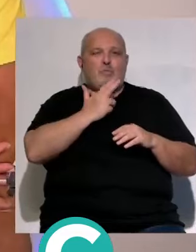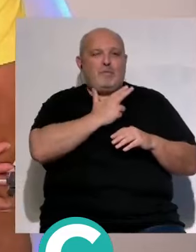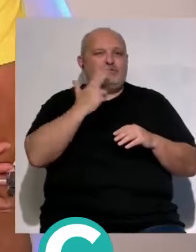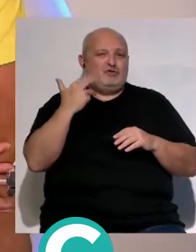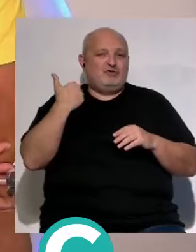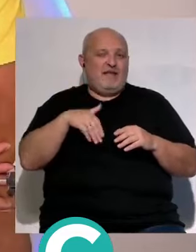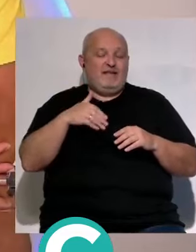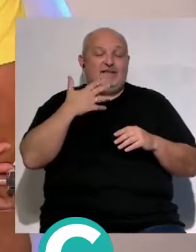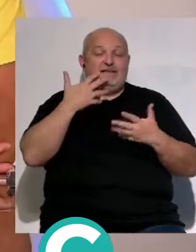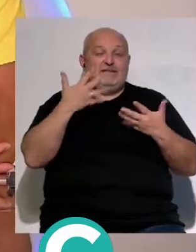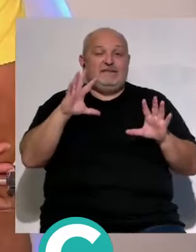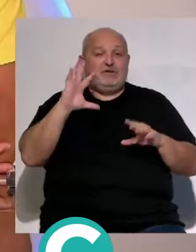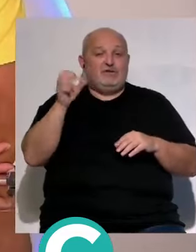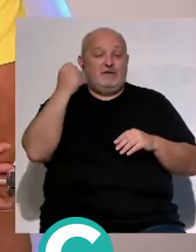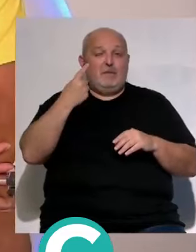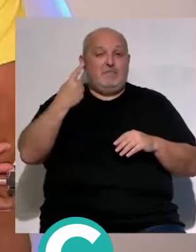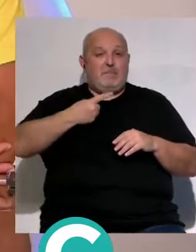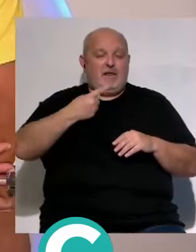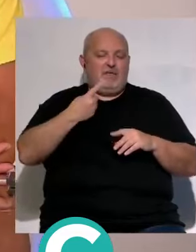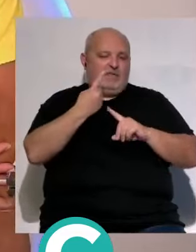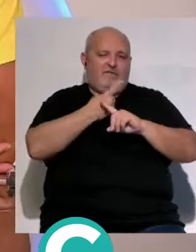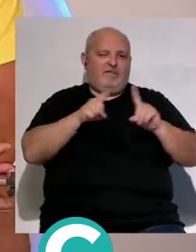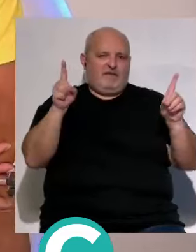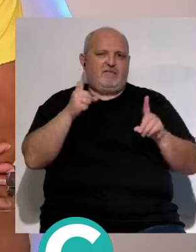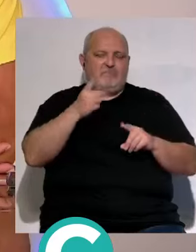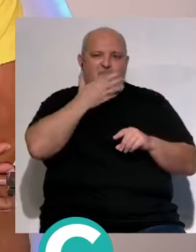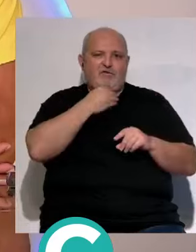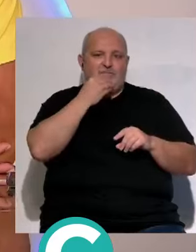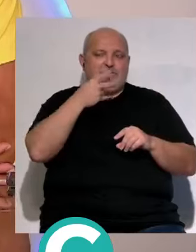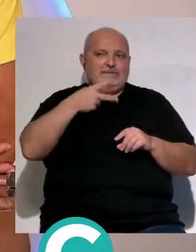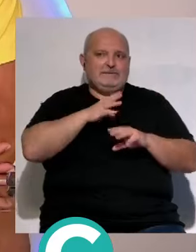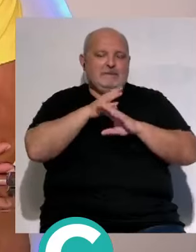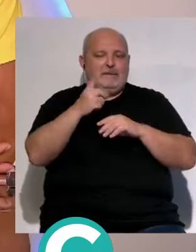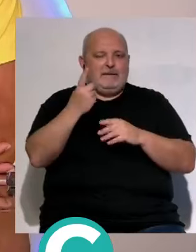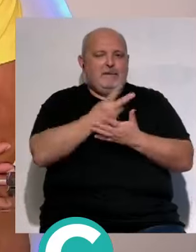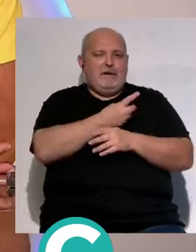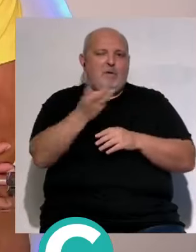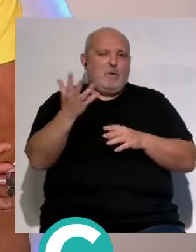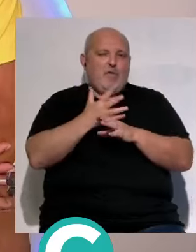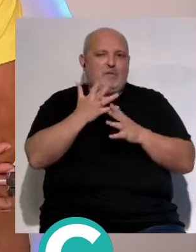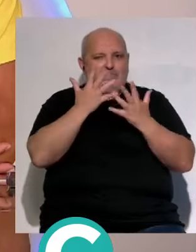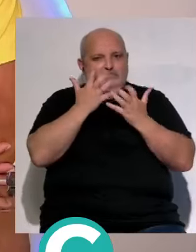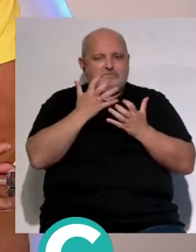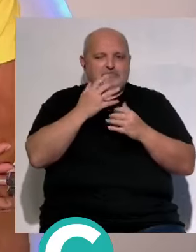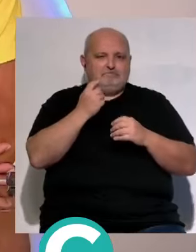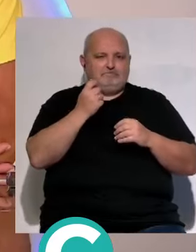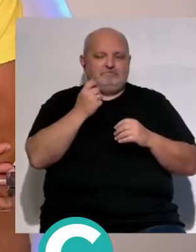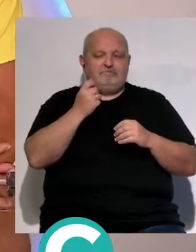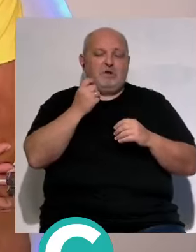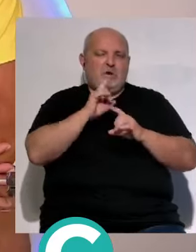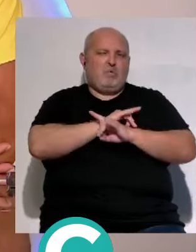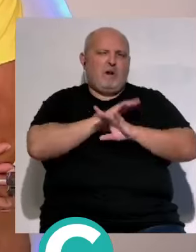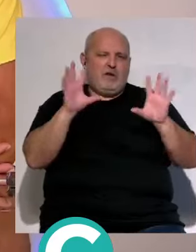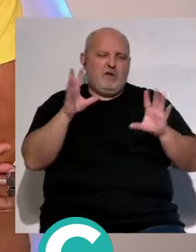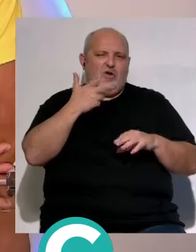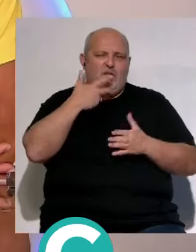conseguido la la permanencia nada de esto estaría en boga evidentemente yo tengo super claro y conozco a